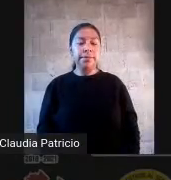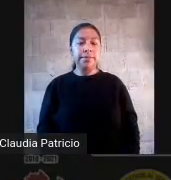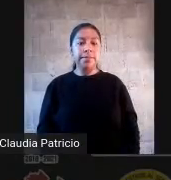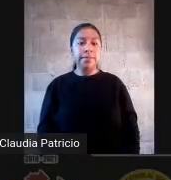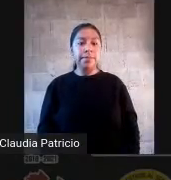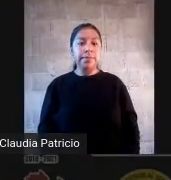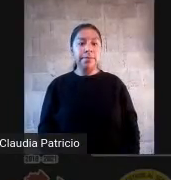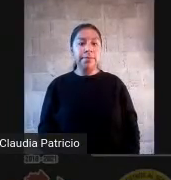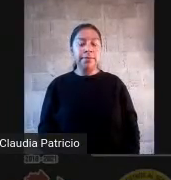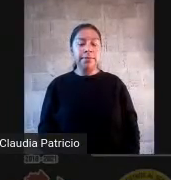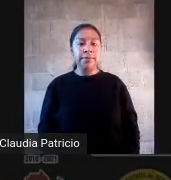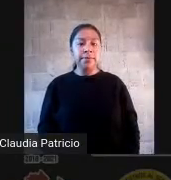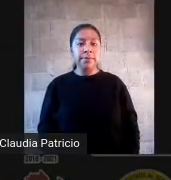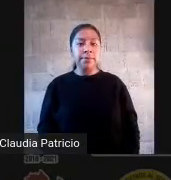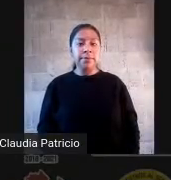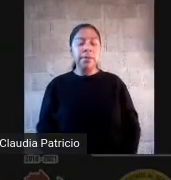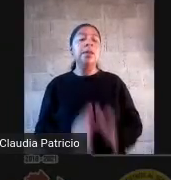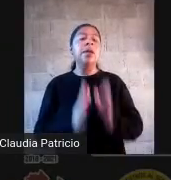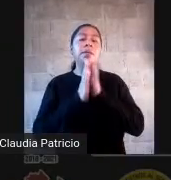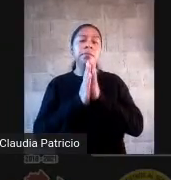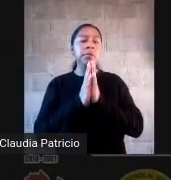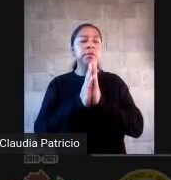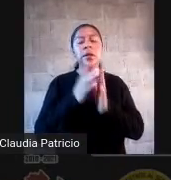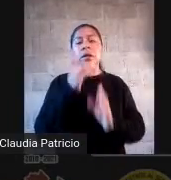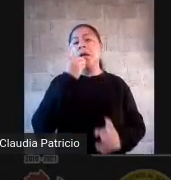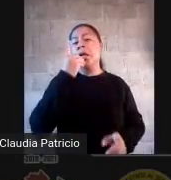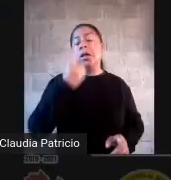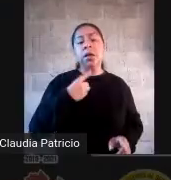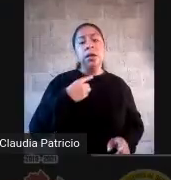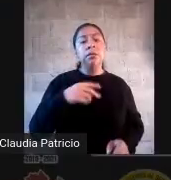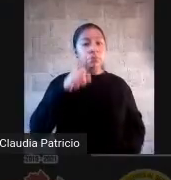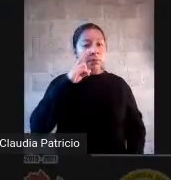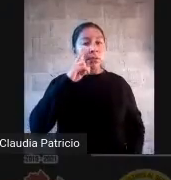Por favor, nada más háganme saber si ya se está compartiendo, parece que ya.